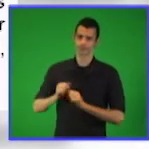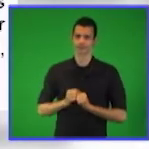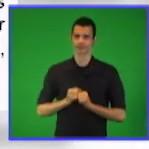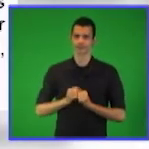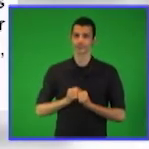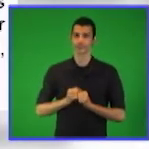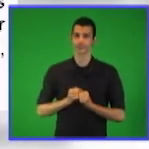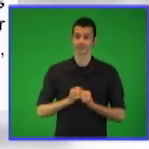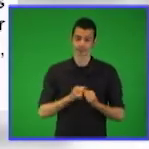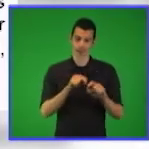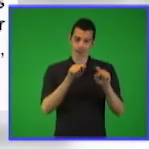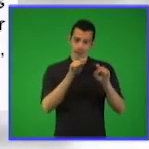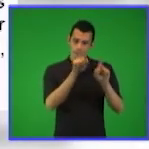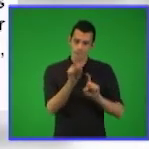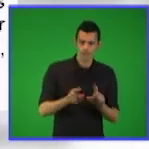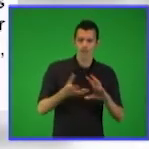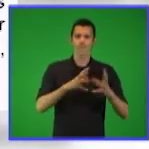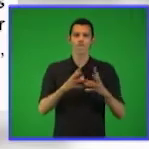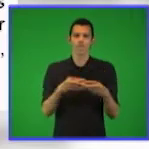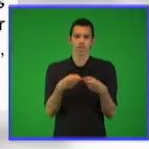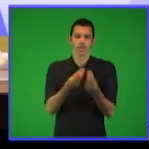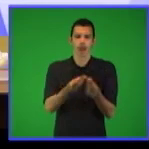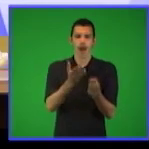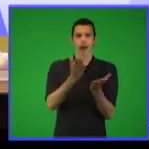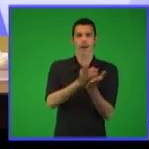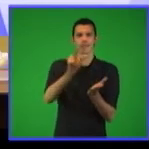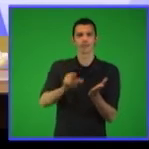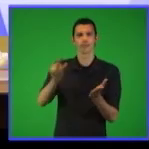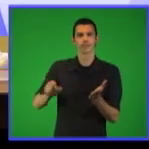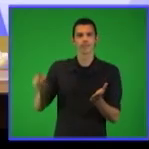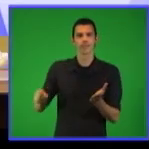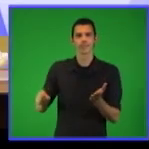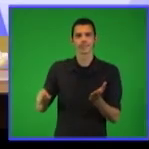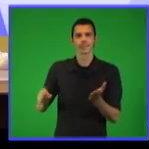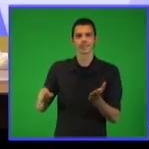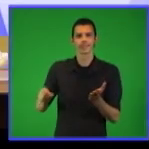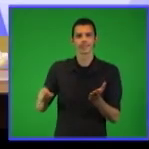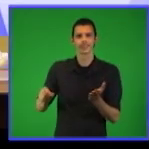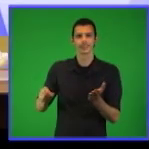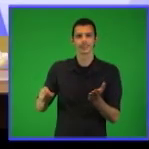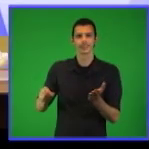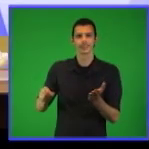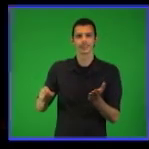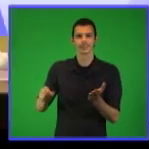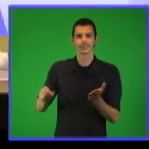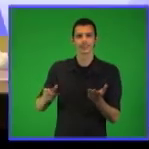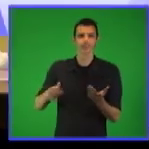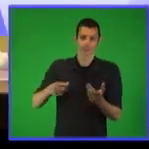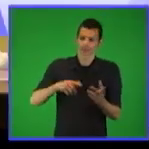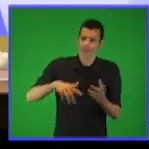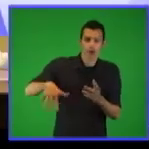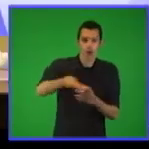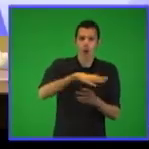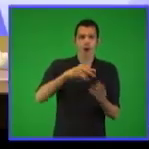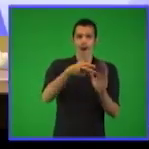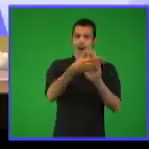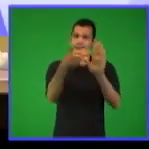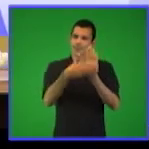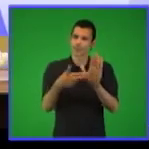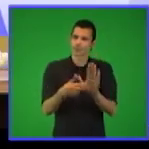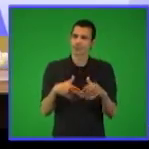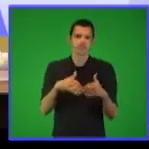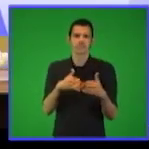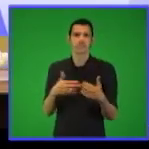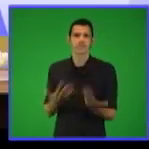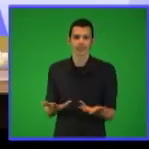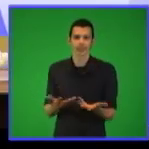actividades de aprendizaje de las asignaturas que imparte. Y este objetivo, aunque no